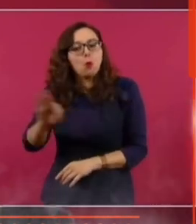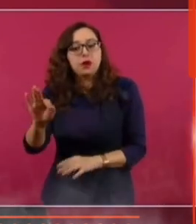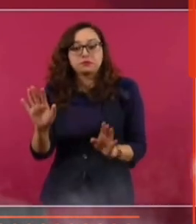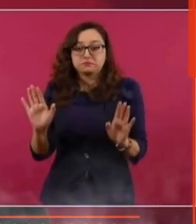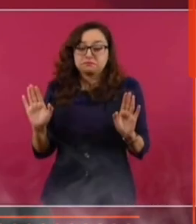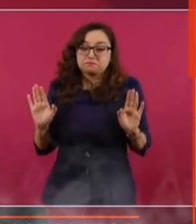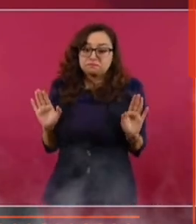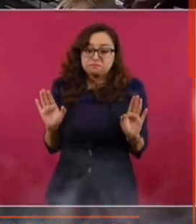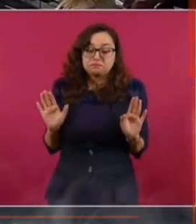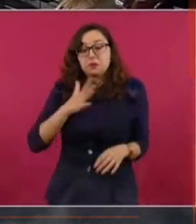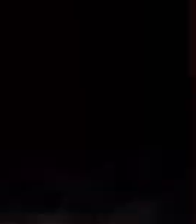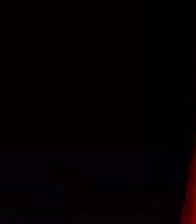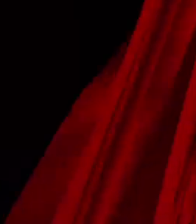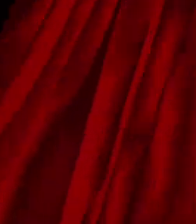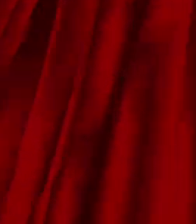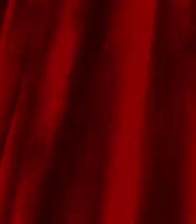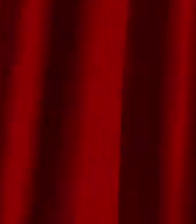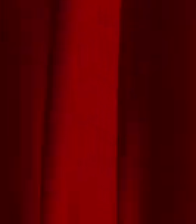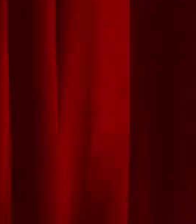Eso es lo que yo considero.